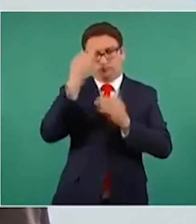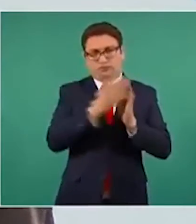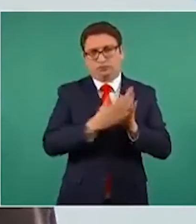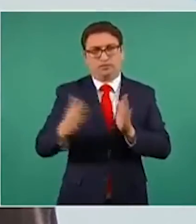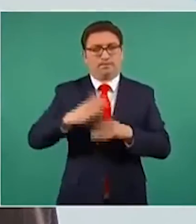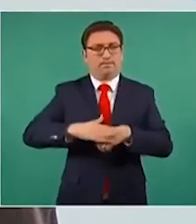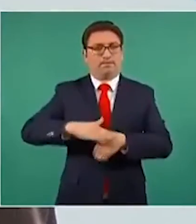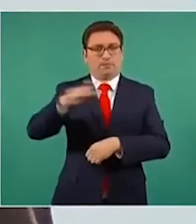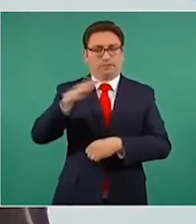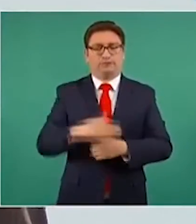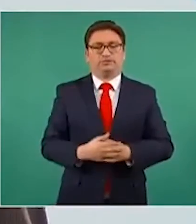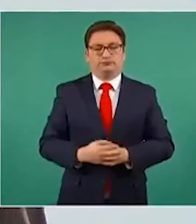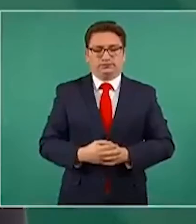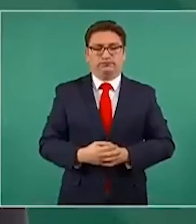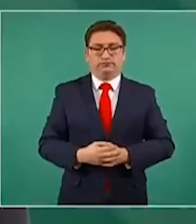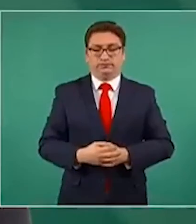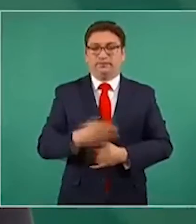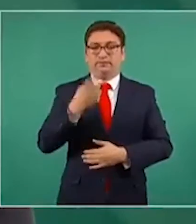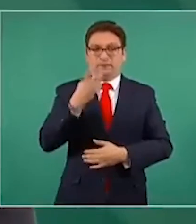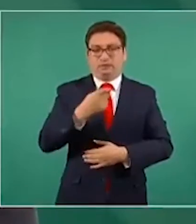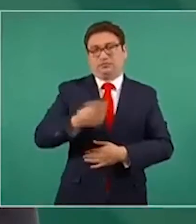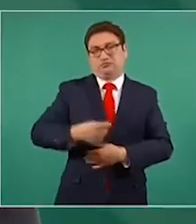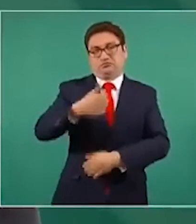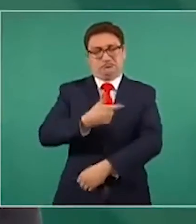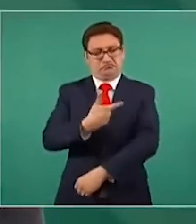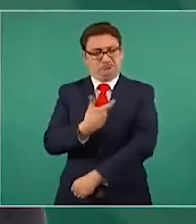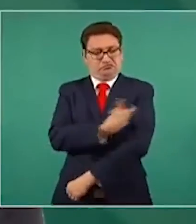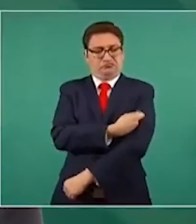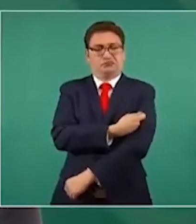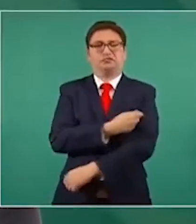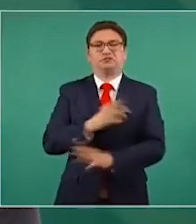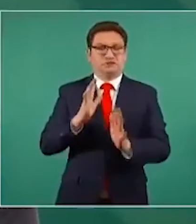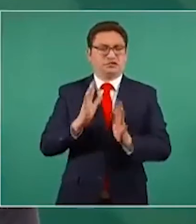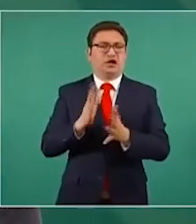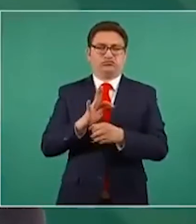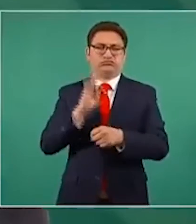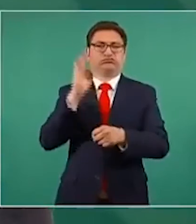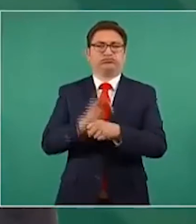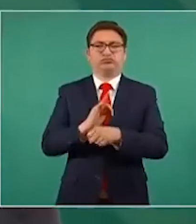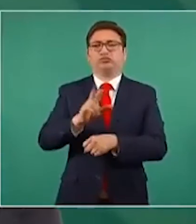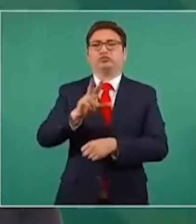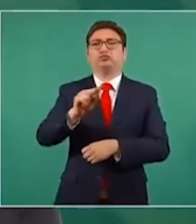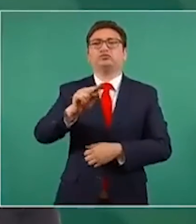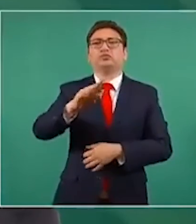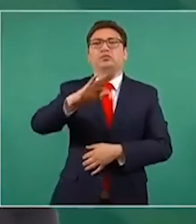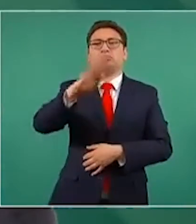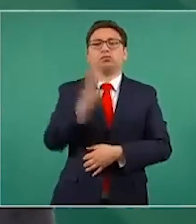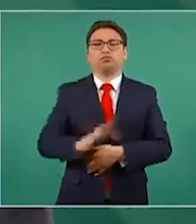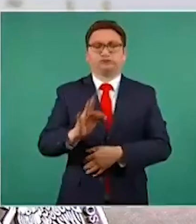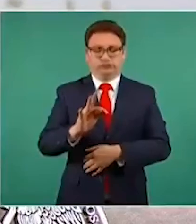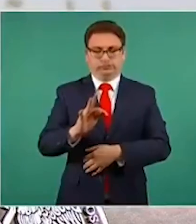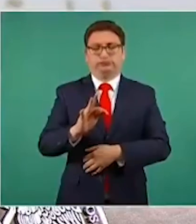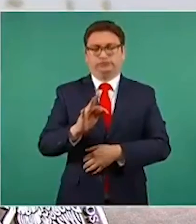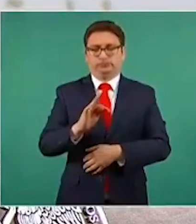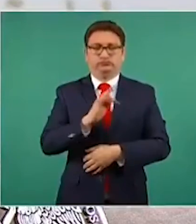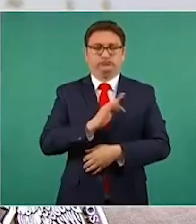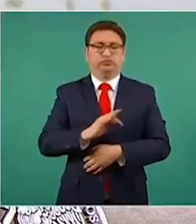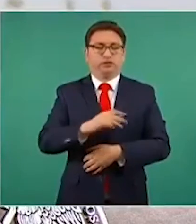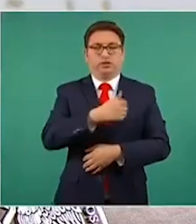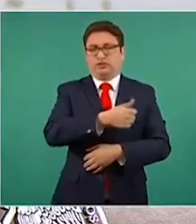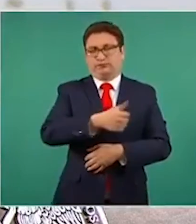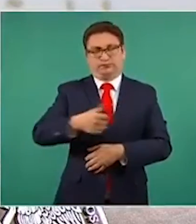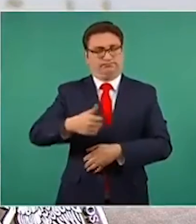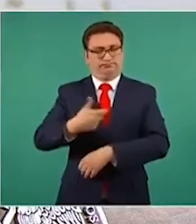De modo que ya desde la primera dosis hay 80 por ciento de la protección posible para cada